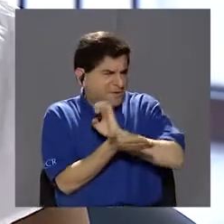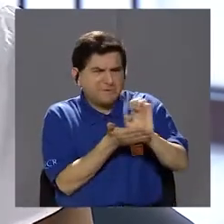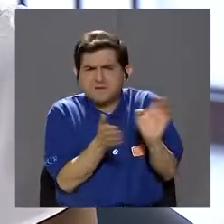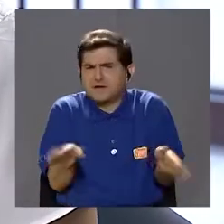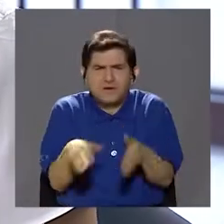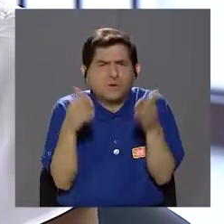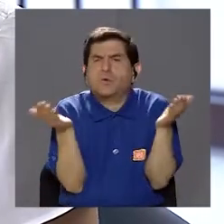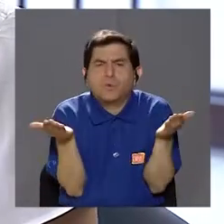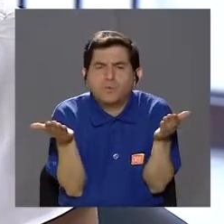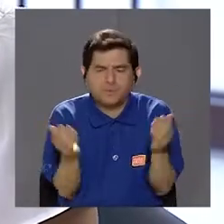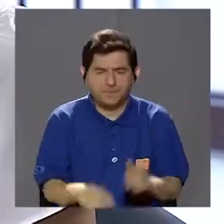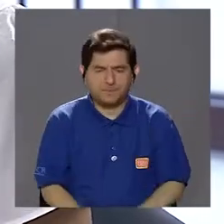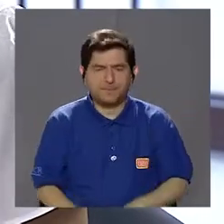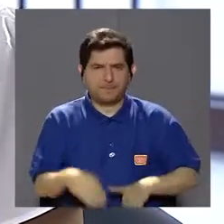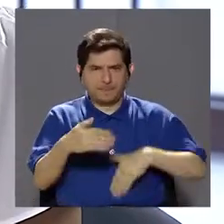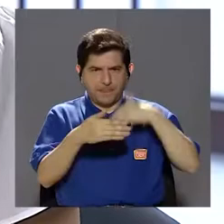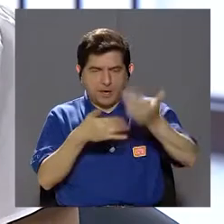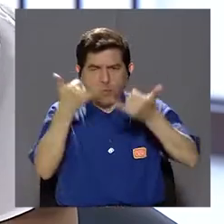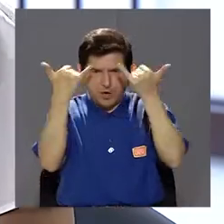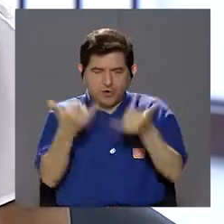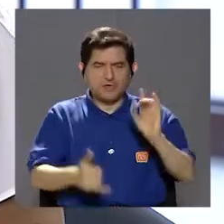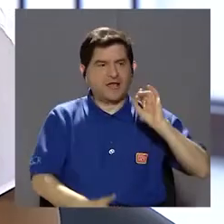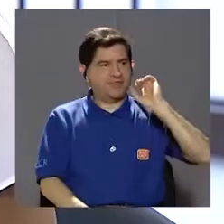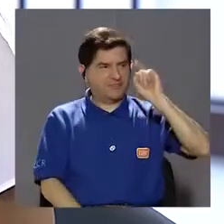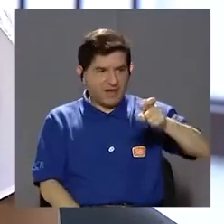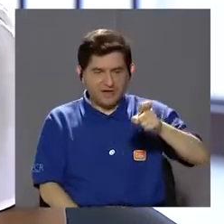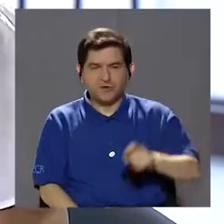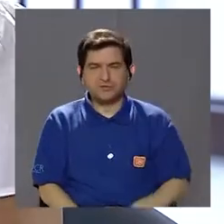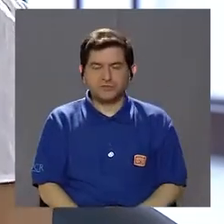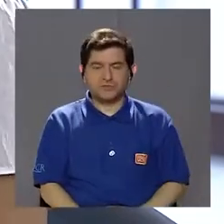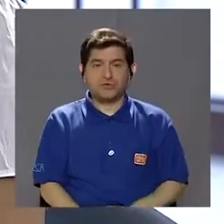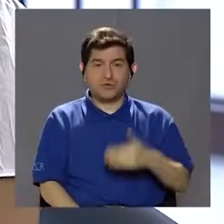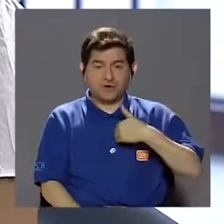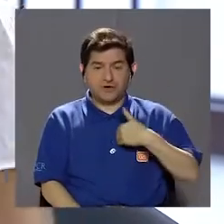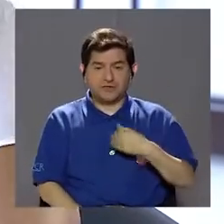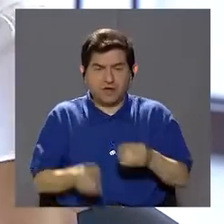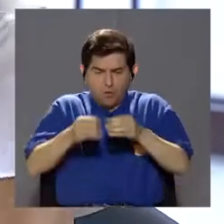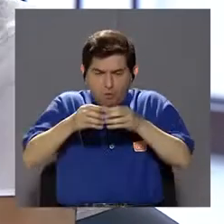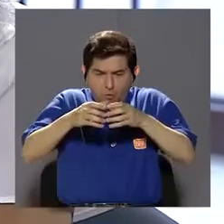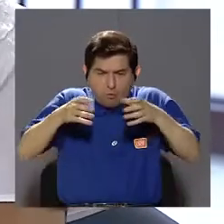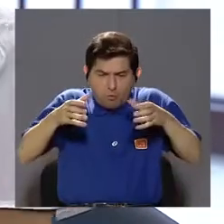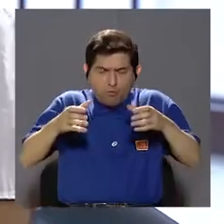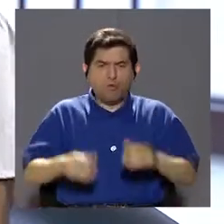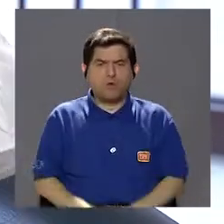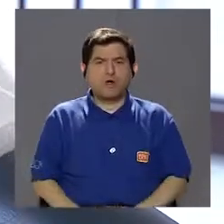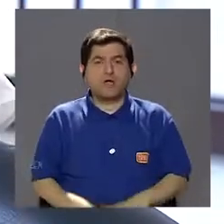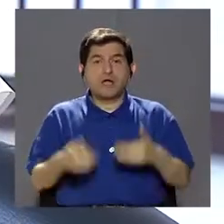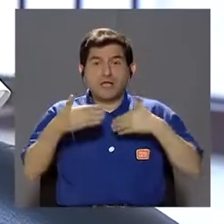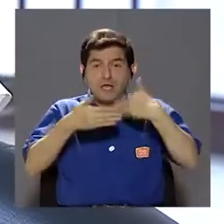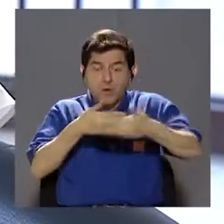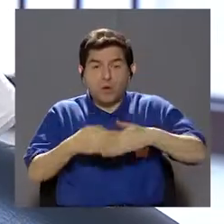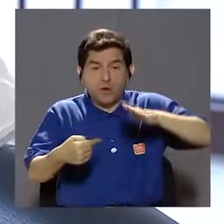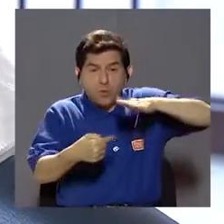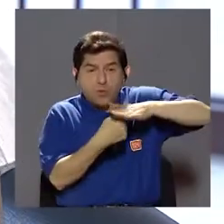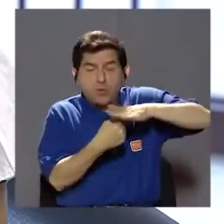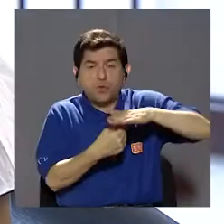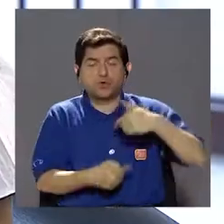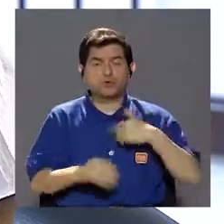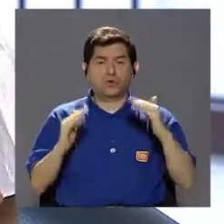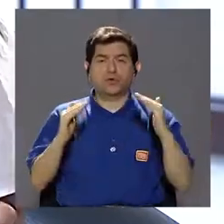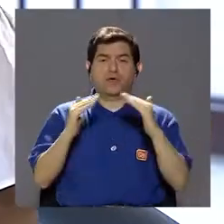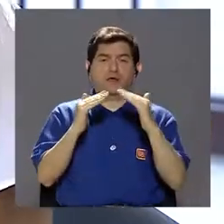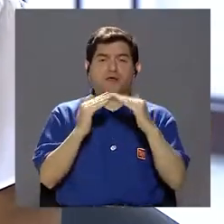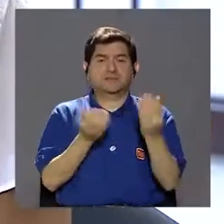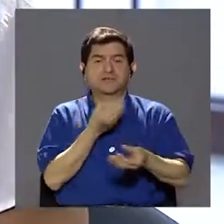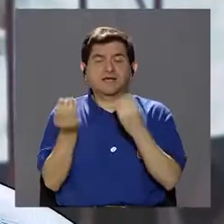¿cómo prevengo el espolón? Y después, si ya tengo un diagnóstico tanto de facitis, que es como el preámbulo, ¿cómo despolón? ¿Qué puedo hacer en